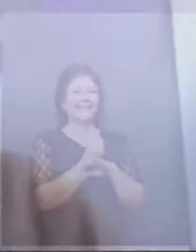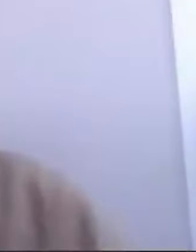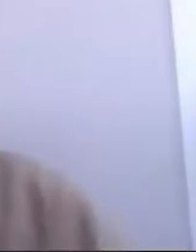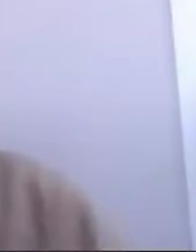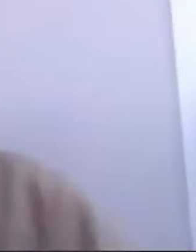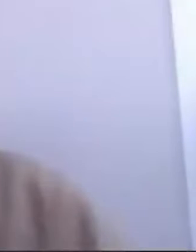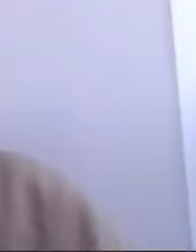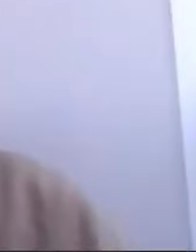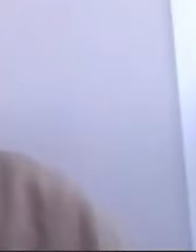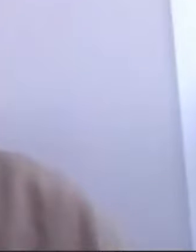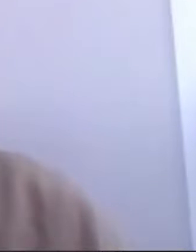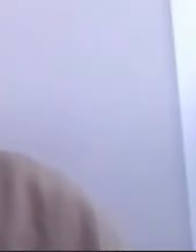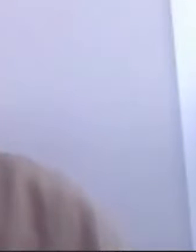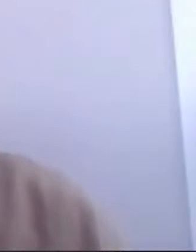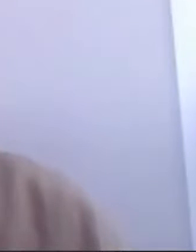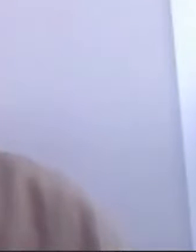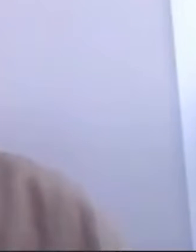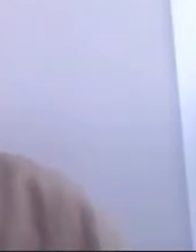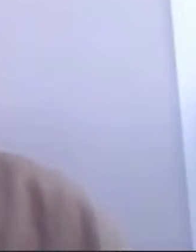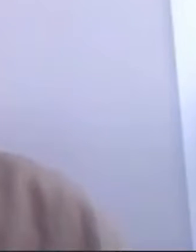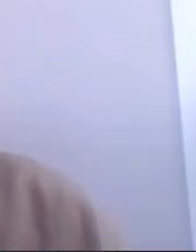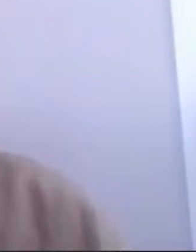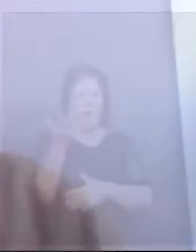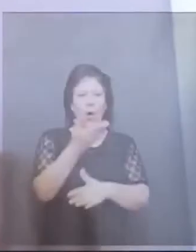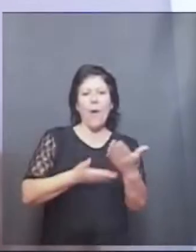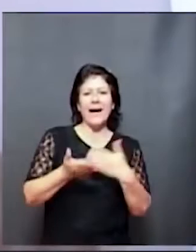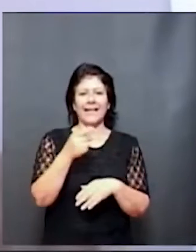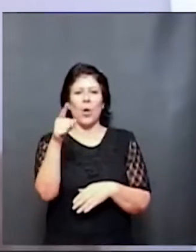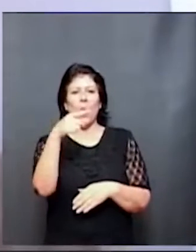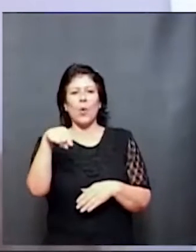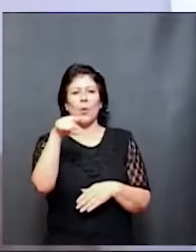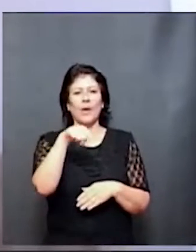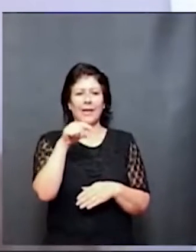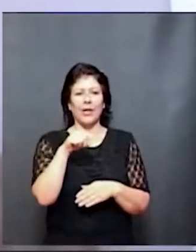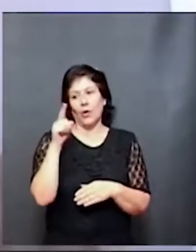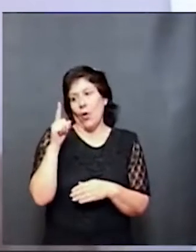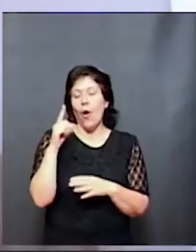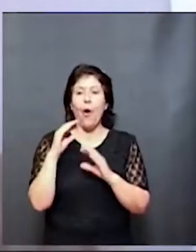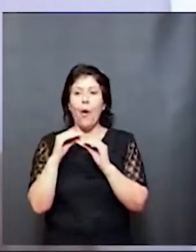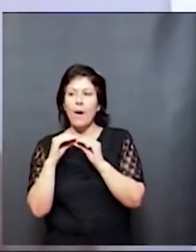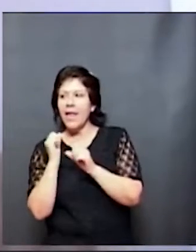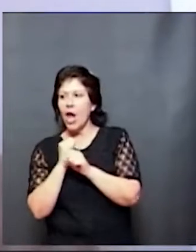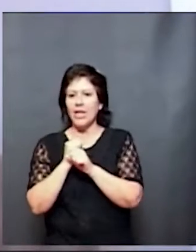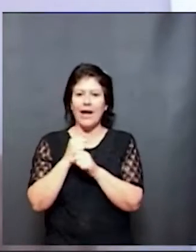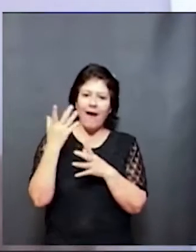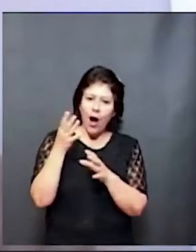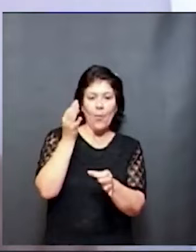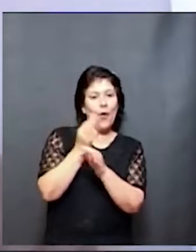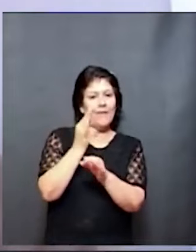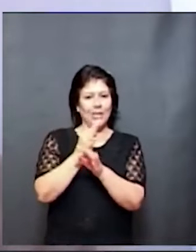Un gusto enorme poder compartir este espacio con tantos colegas, educadores,